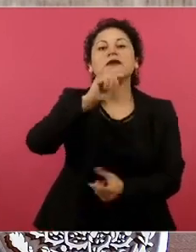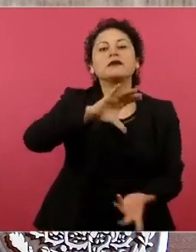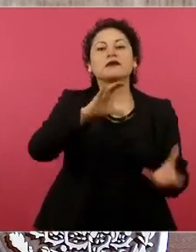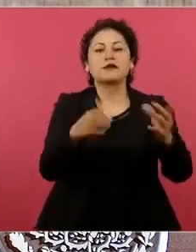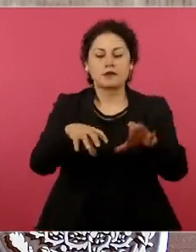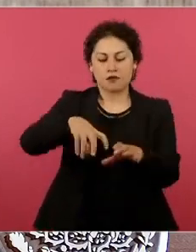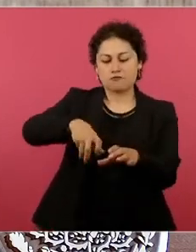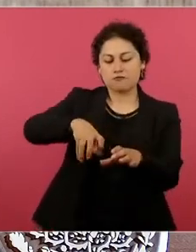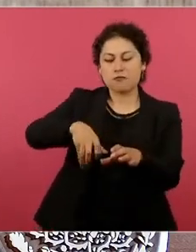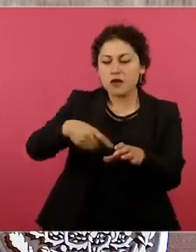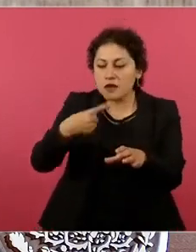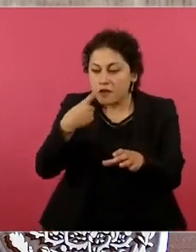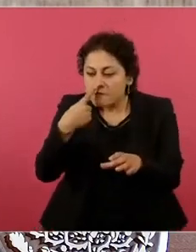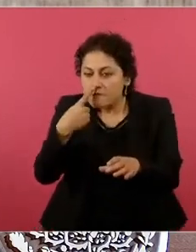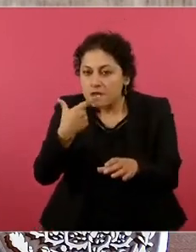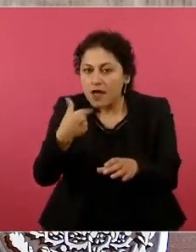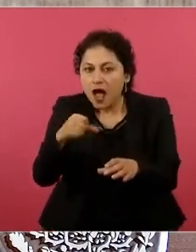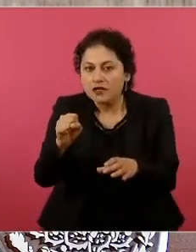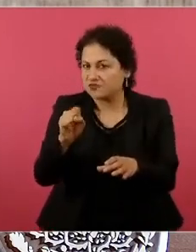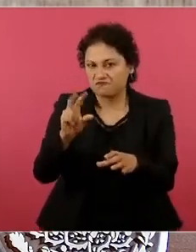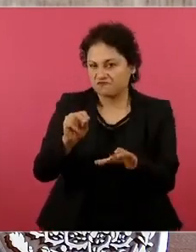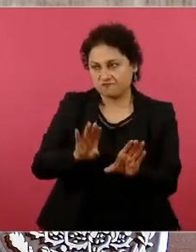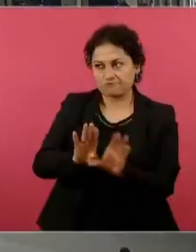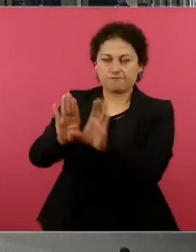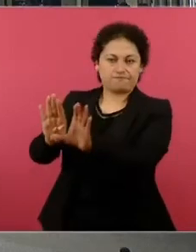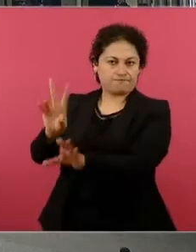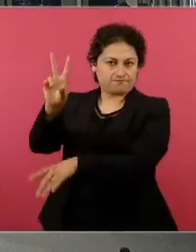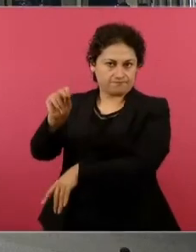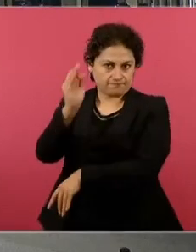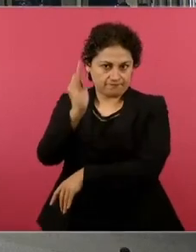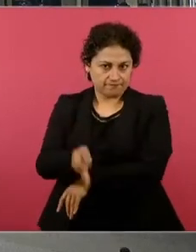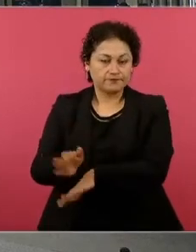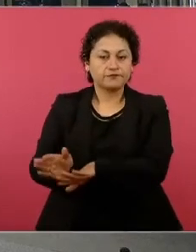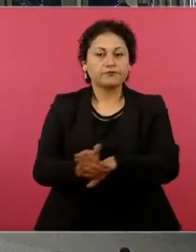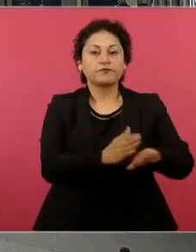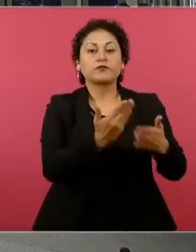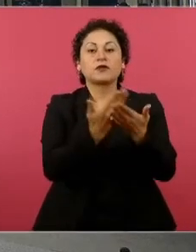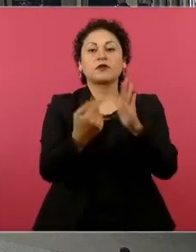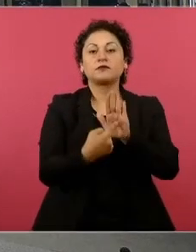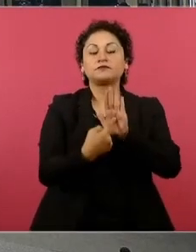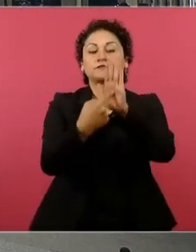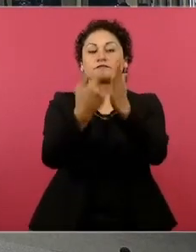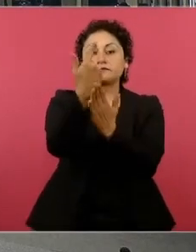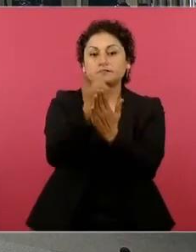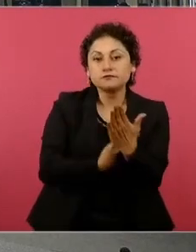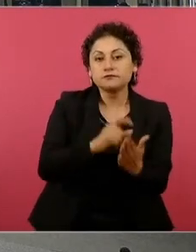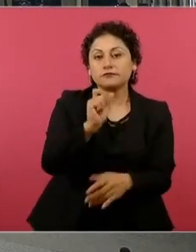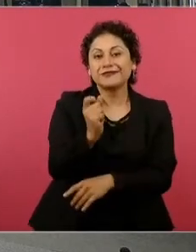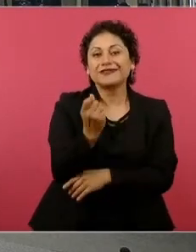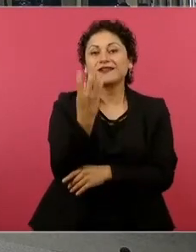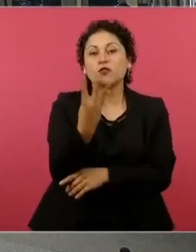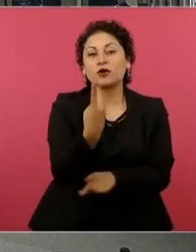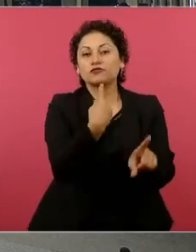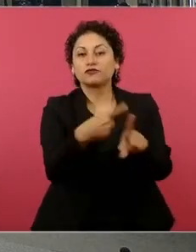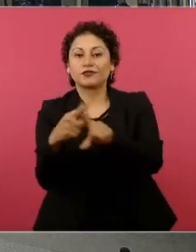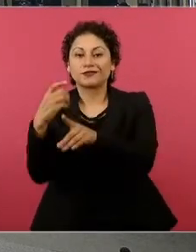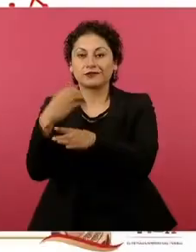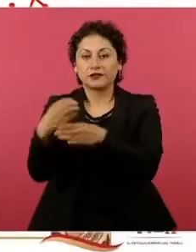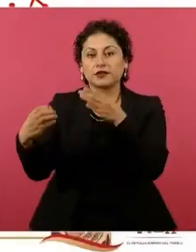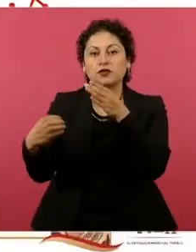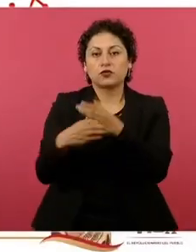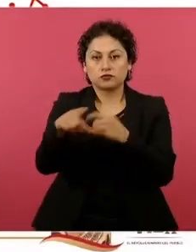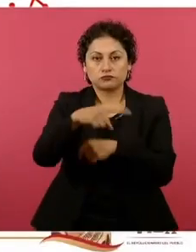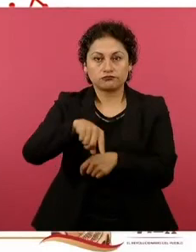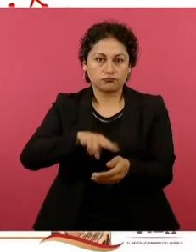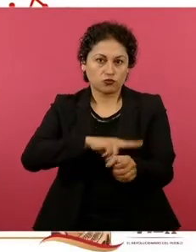no huela a gas. Vamos a ver ahora los 24 productos de la canasta básica, los 24 productos para una semana